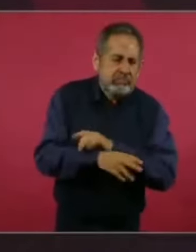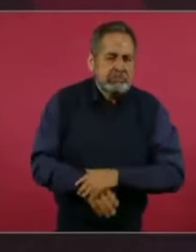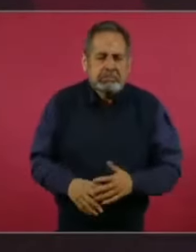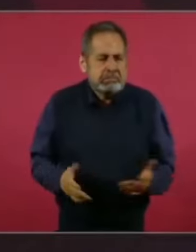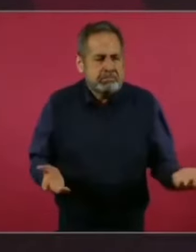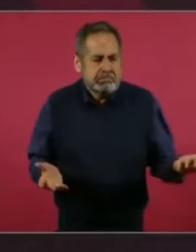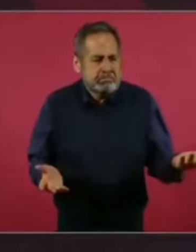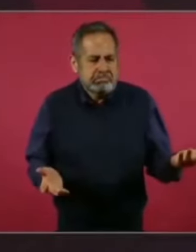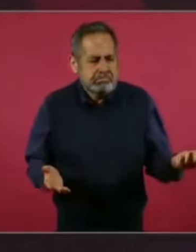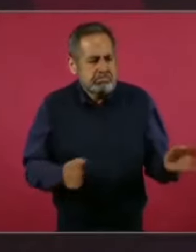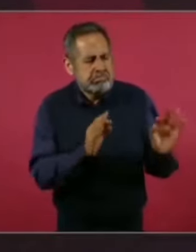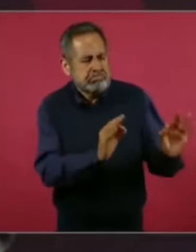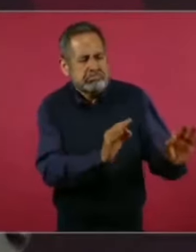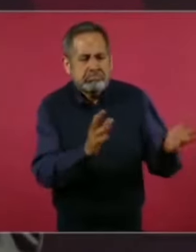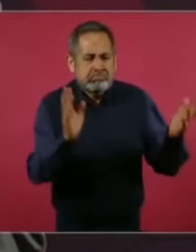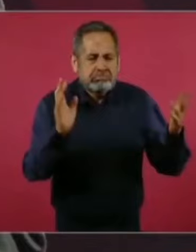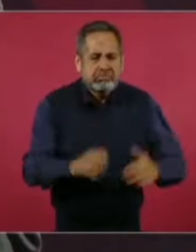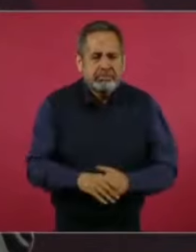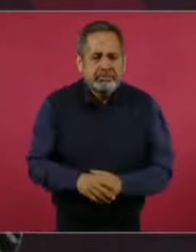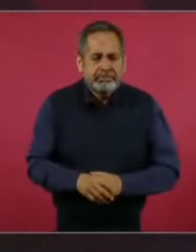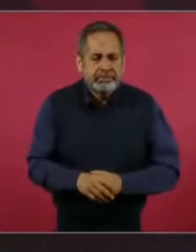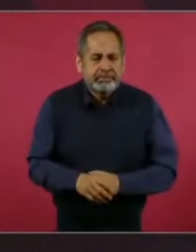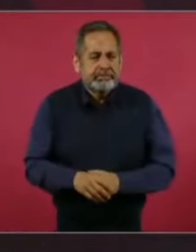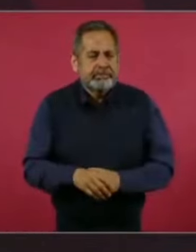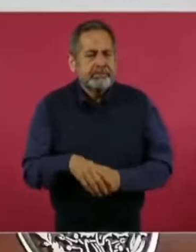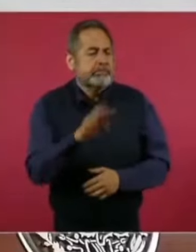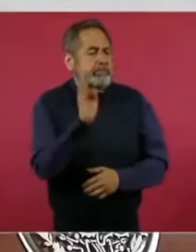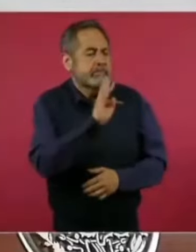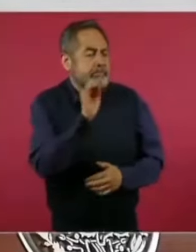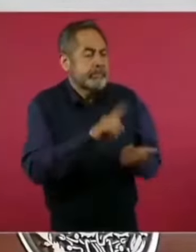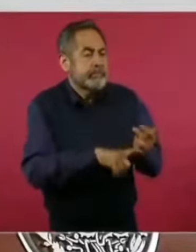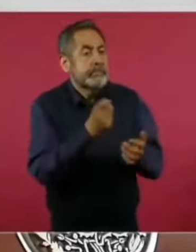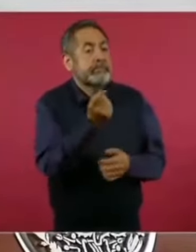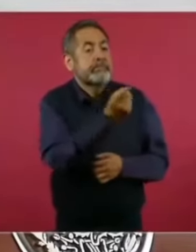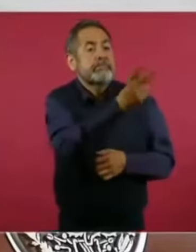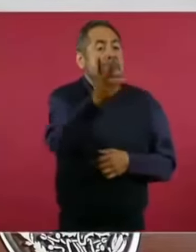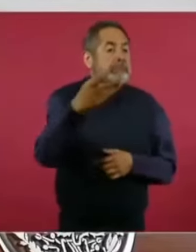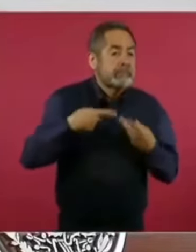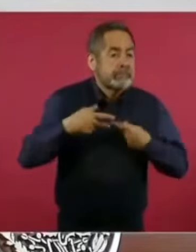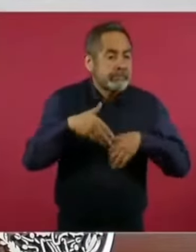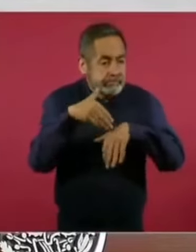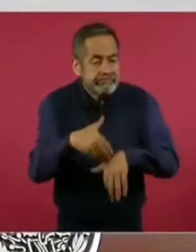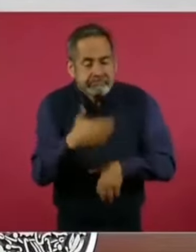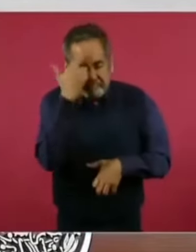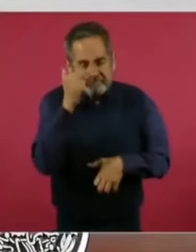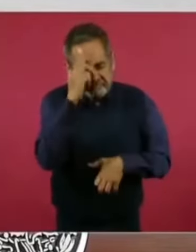le hicieran caso, a lo mejor podría